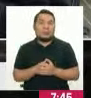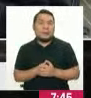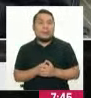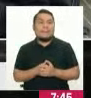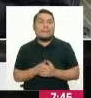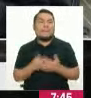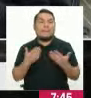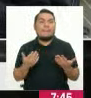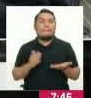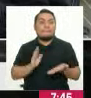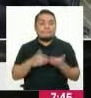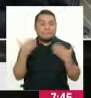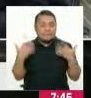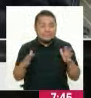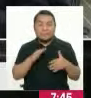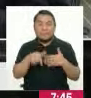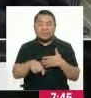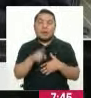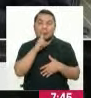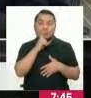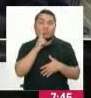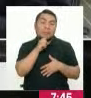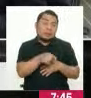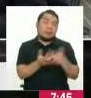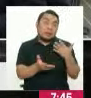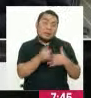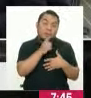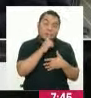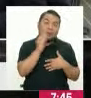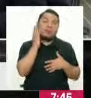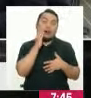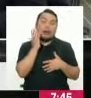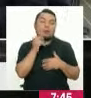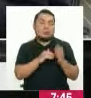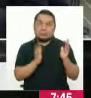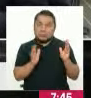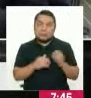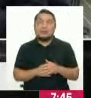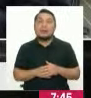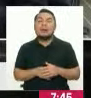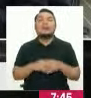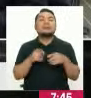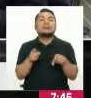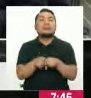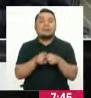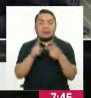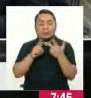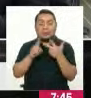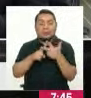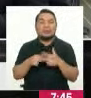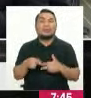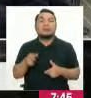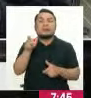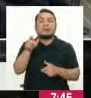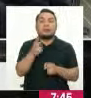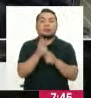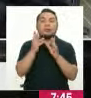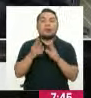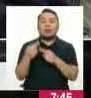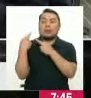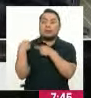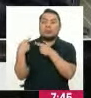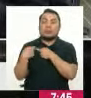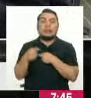coincidir con sus padres, por ejemplo, con las personas más allegadas. Y además está el cuidador o cuidadora, que es la